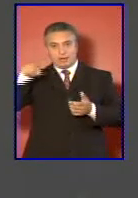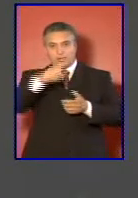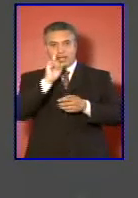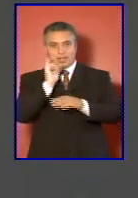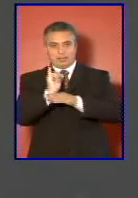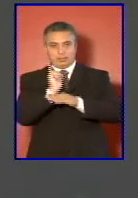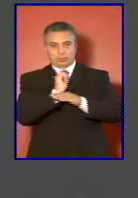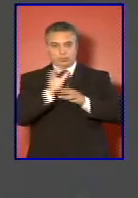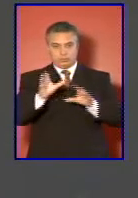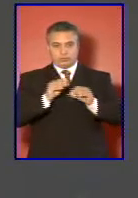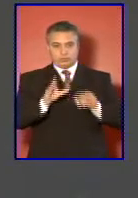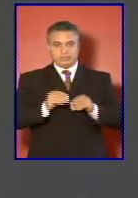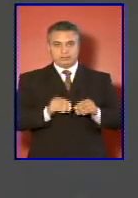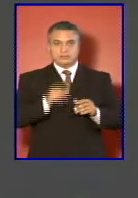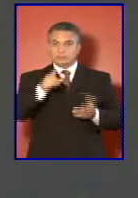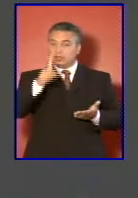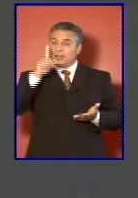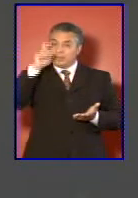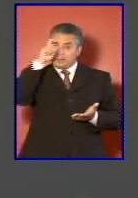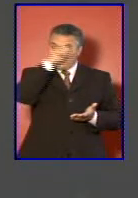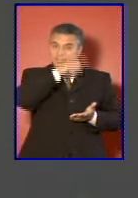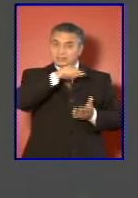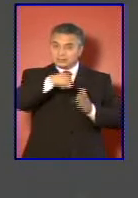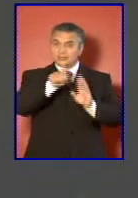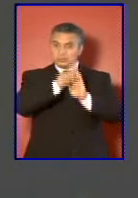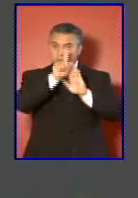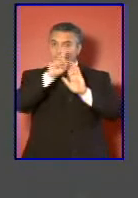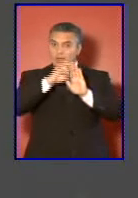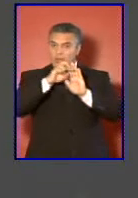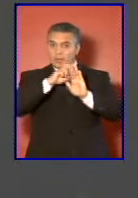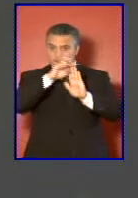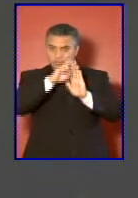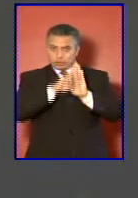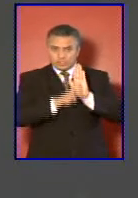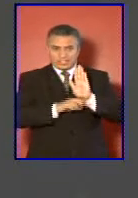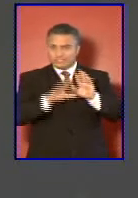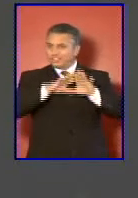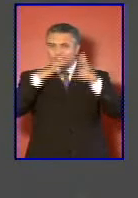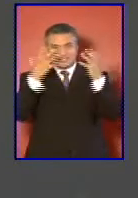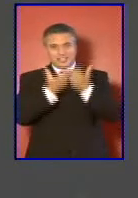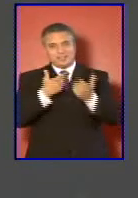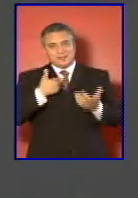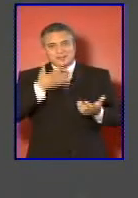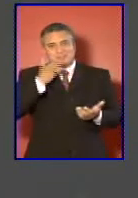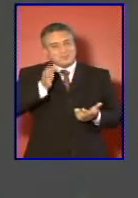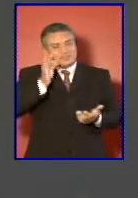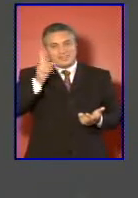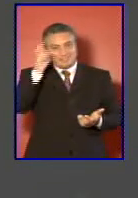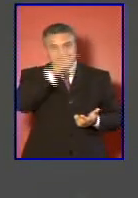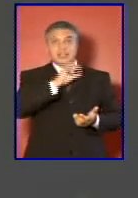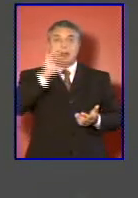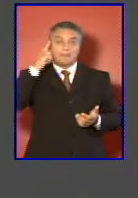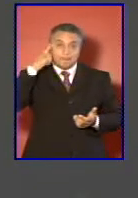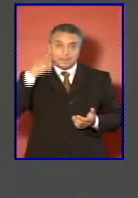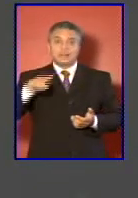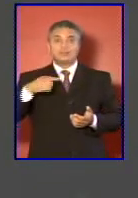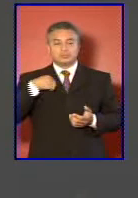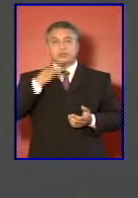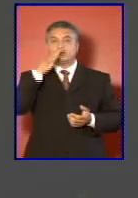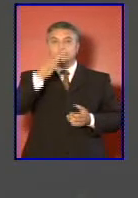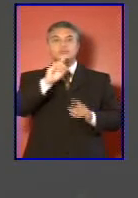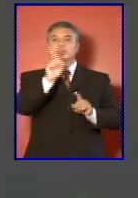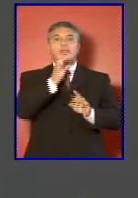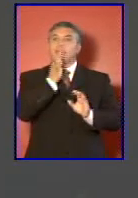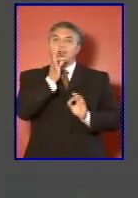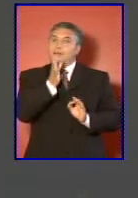Es difícil describir un proyecto entero en estas palabras pero voy a apuntar porque no lo hemos dicho